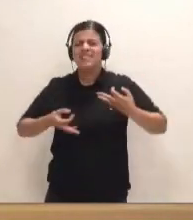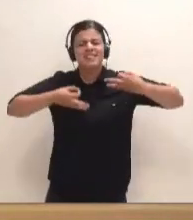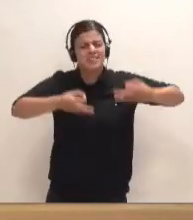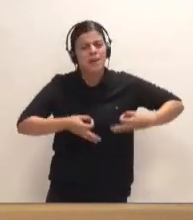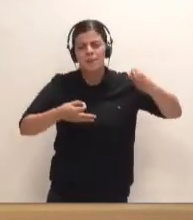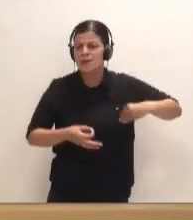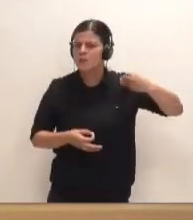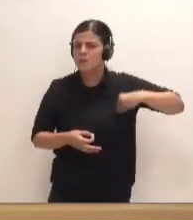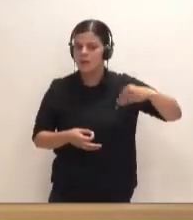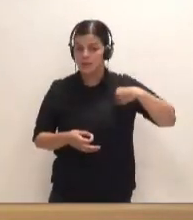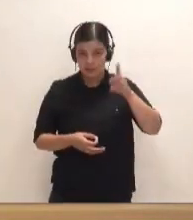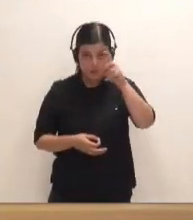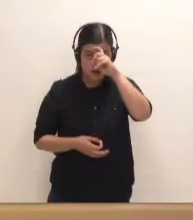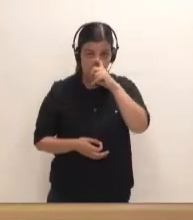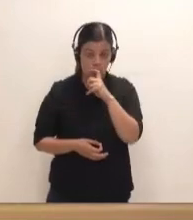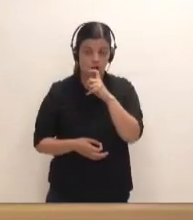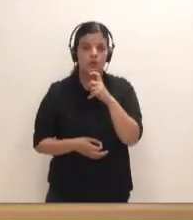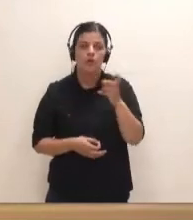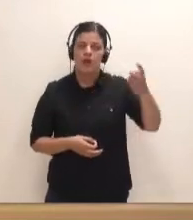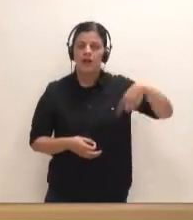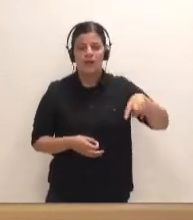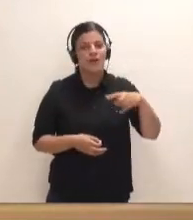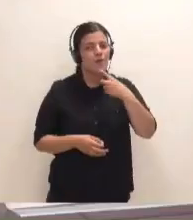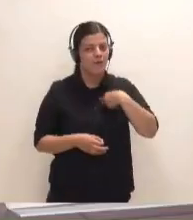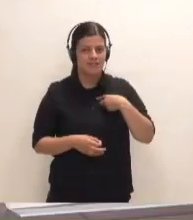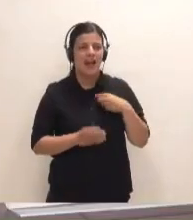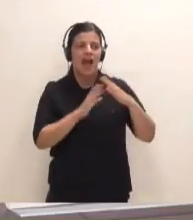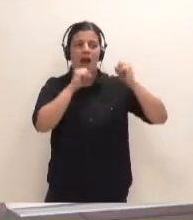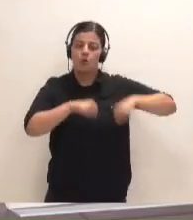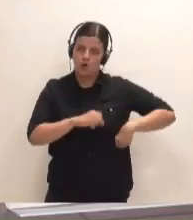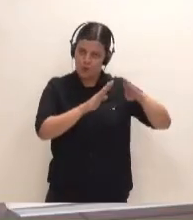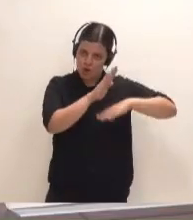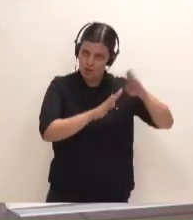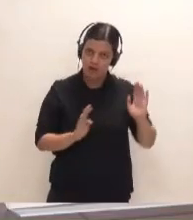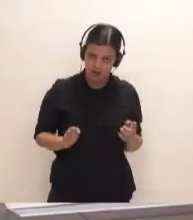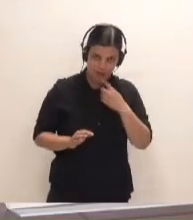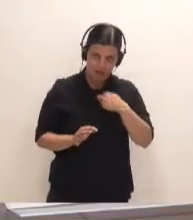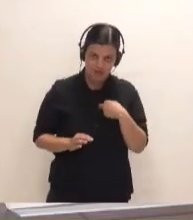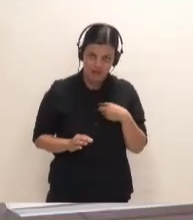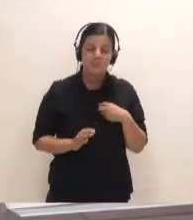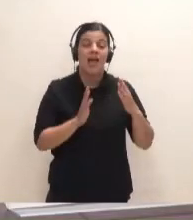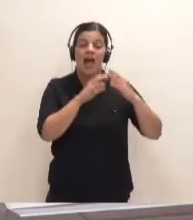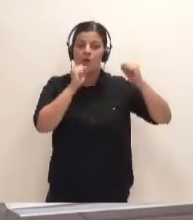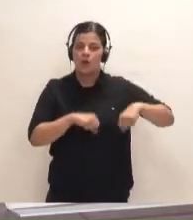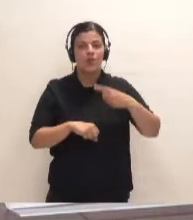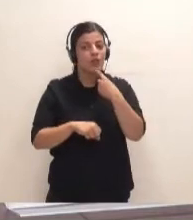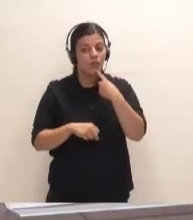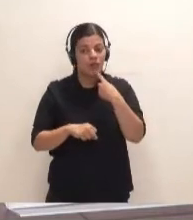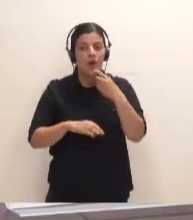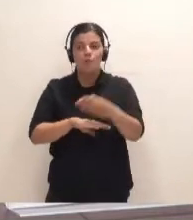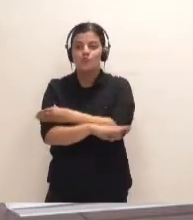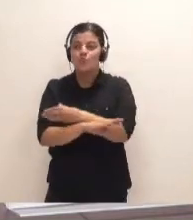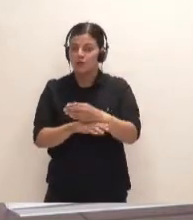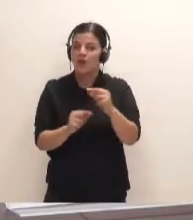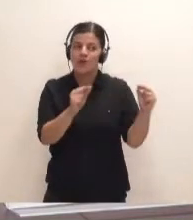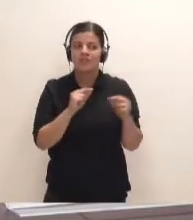También les recuerdo que permanentemente me recuerda a los acuerdos programáticos. Señora Belda, en los acuerdos programáticos asumimos que el puerto de Fonsalía no entraría en